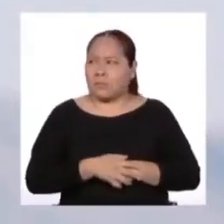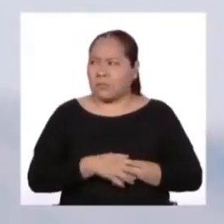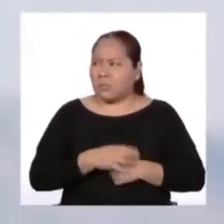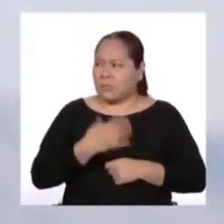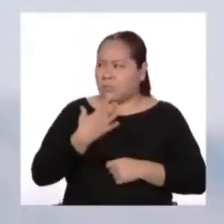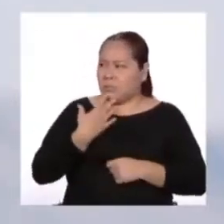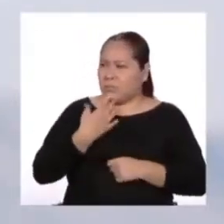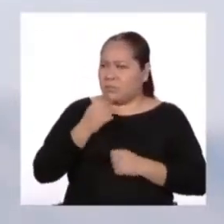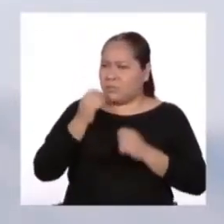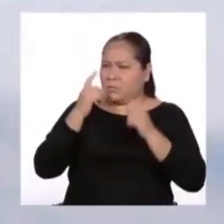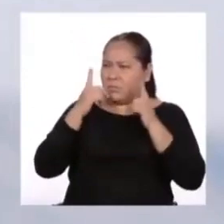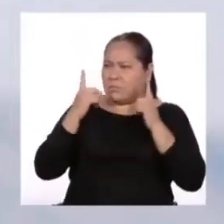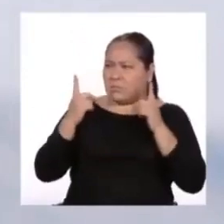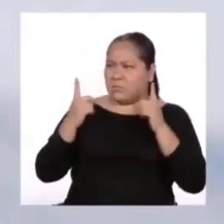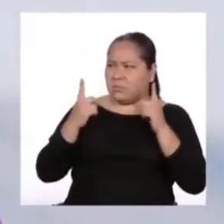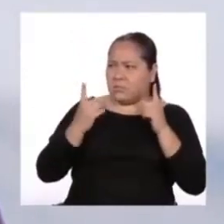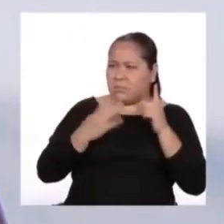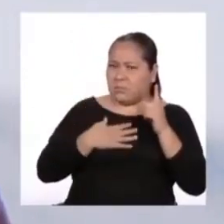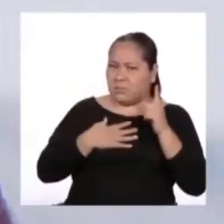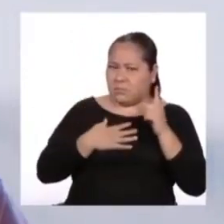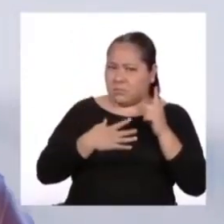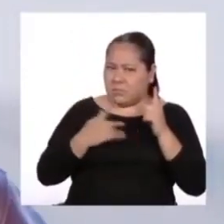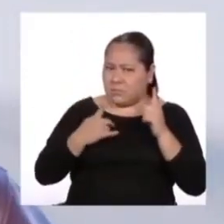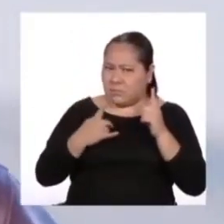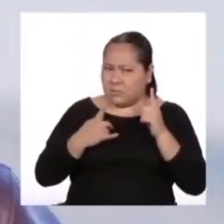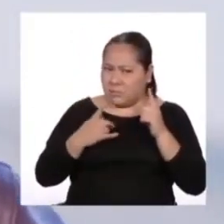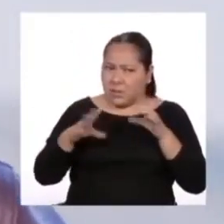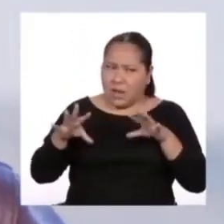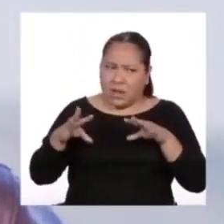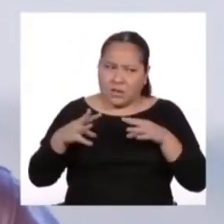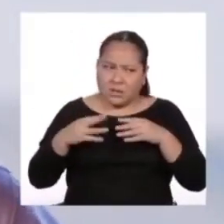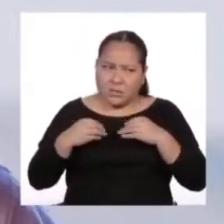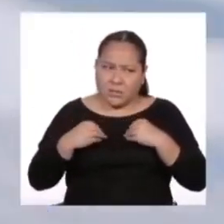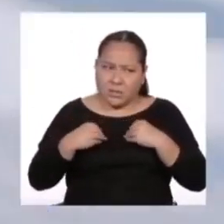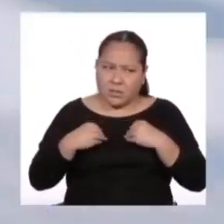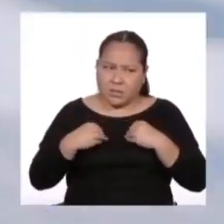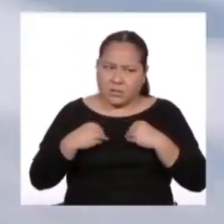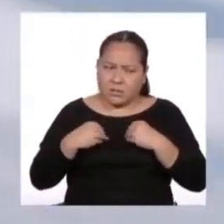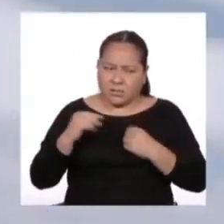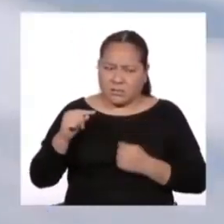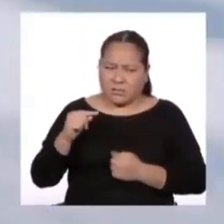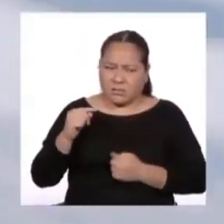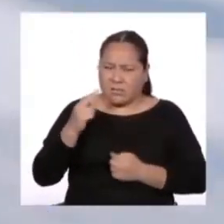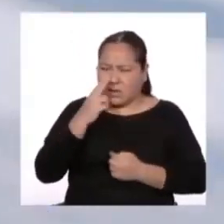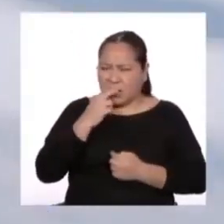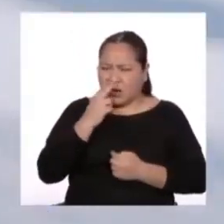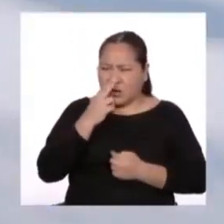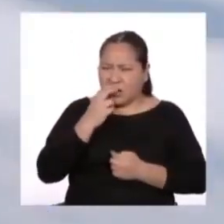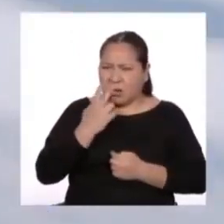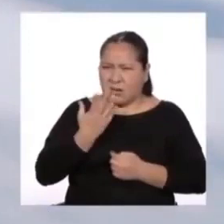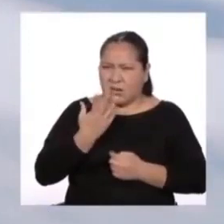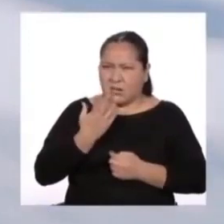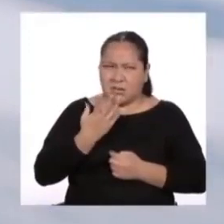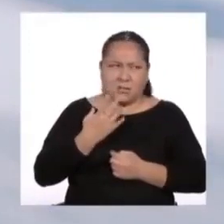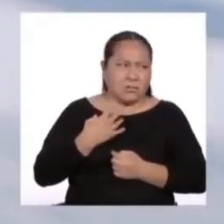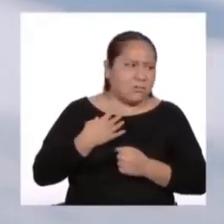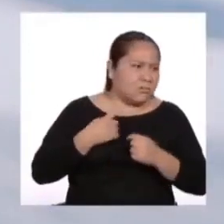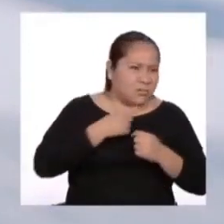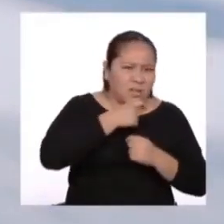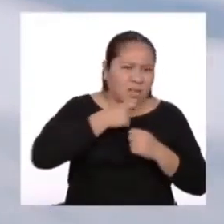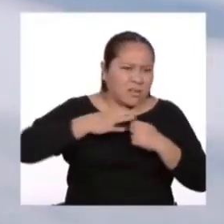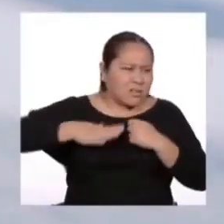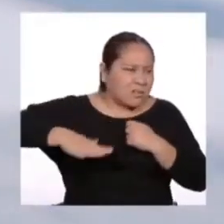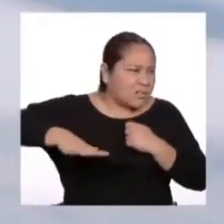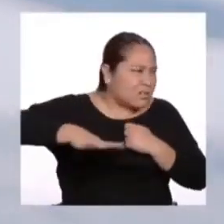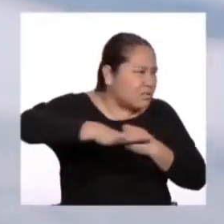impresionante es imposible desobedecer. Y por absurdo que aquello me pareciera a mil millas de distancia de todo